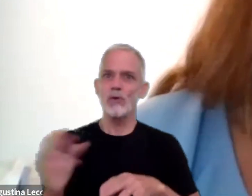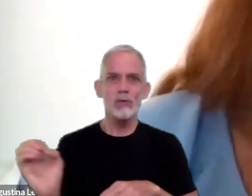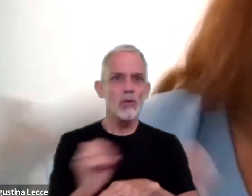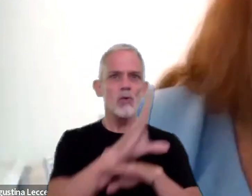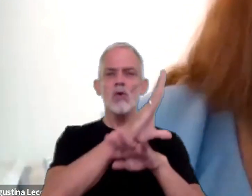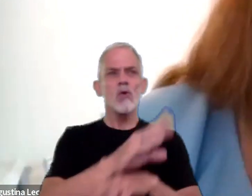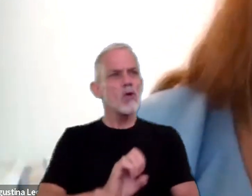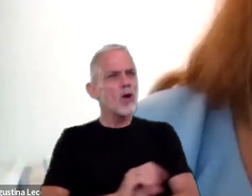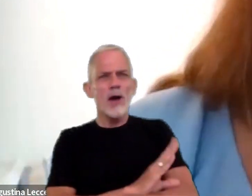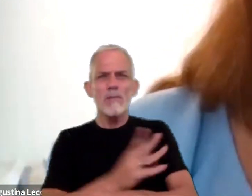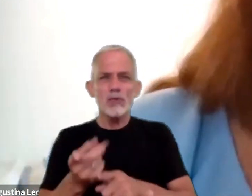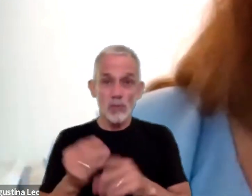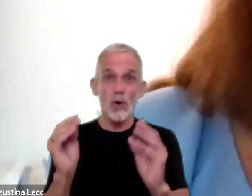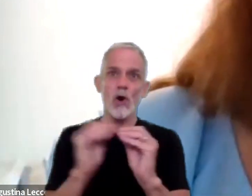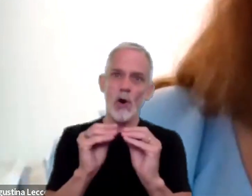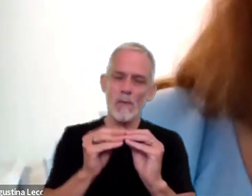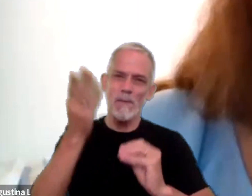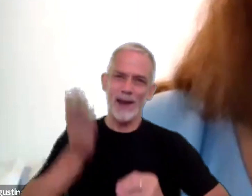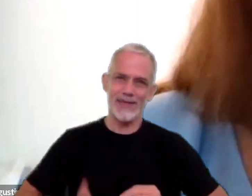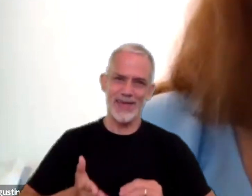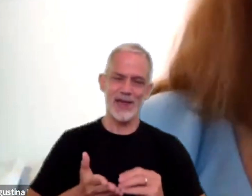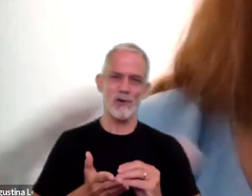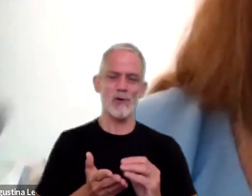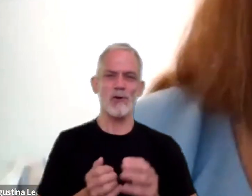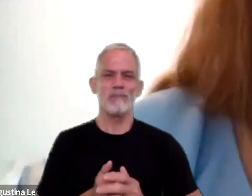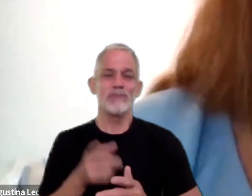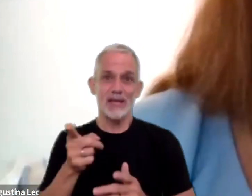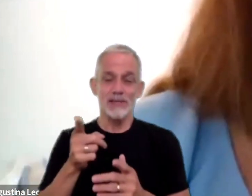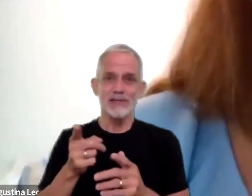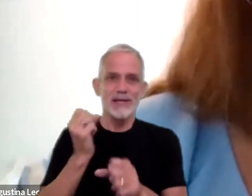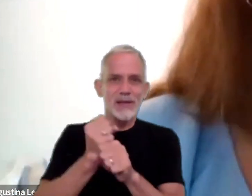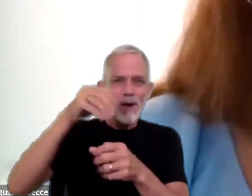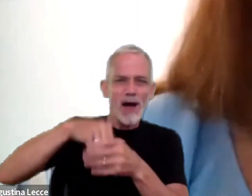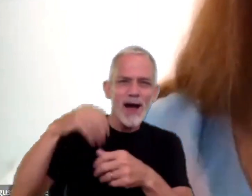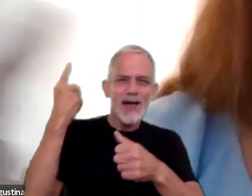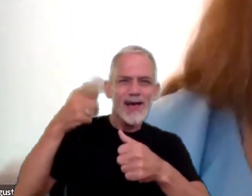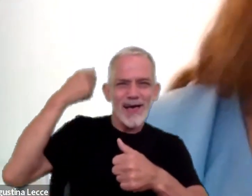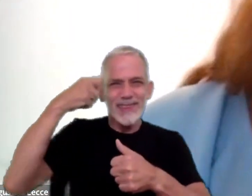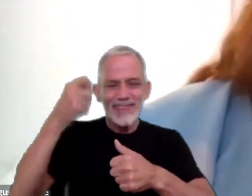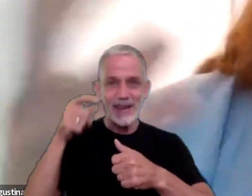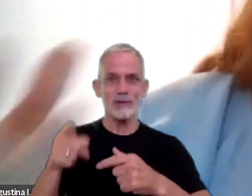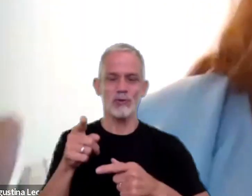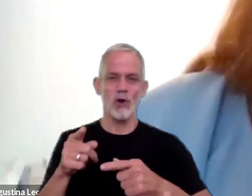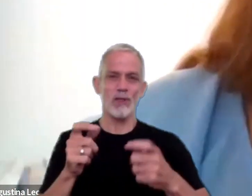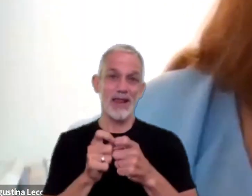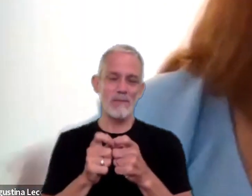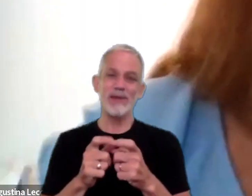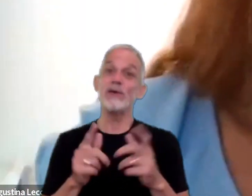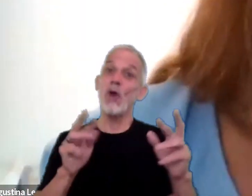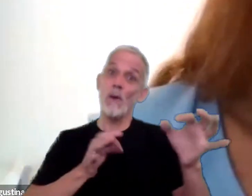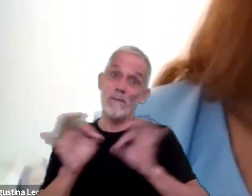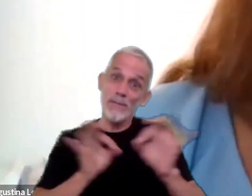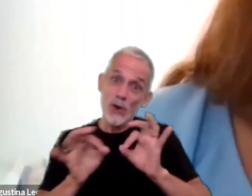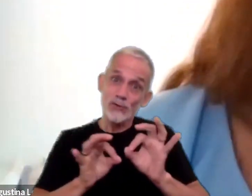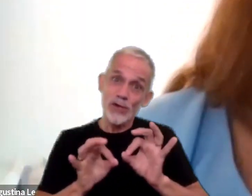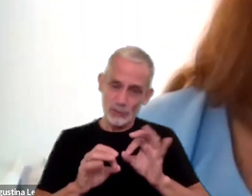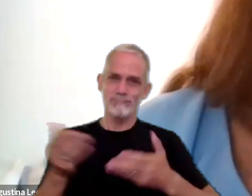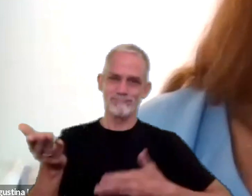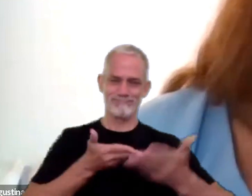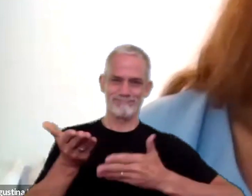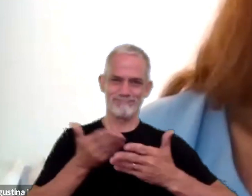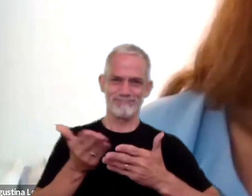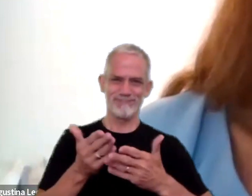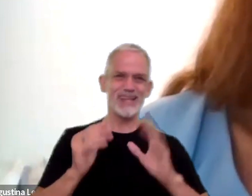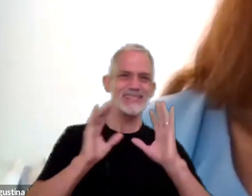emocionados con nuestro compañero, también que es productor, director, así que bueno, eso fue un proyecto que quizás compartimos entre ambas